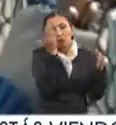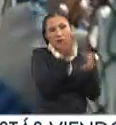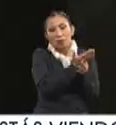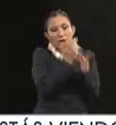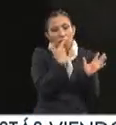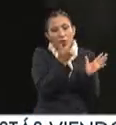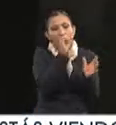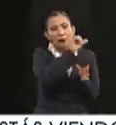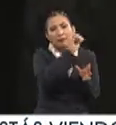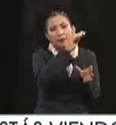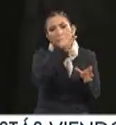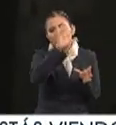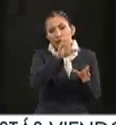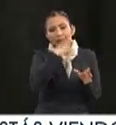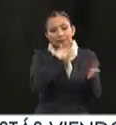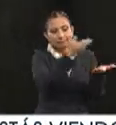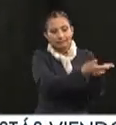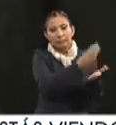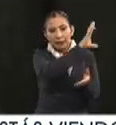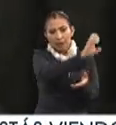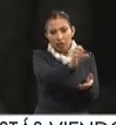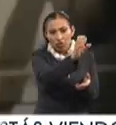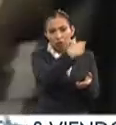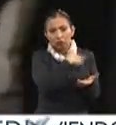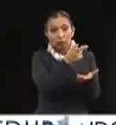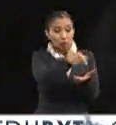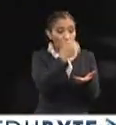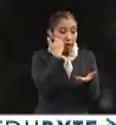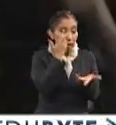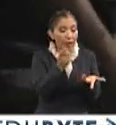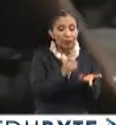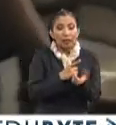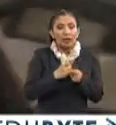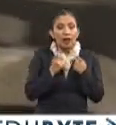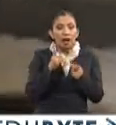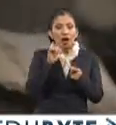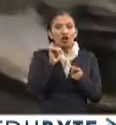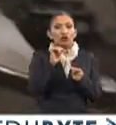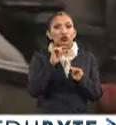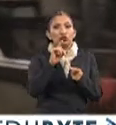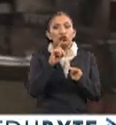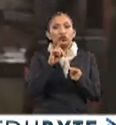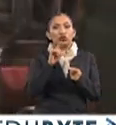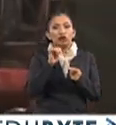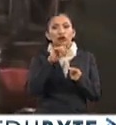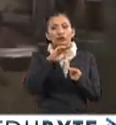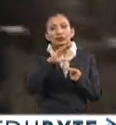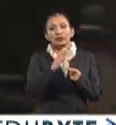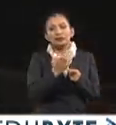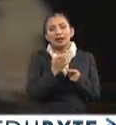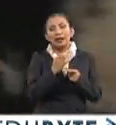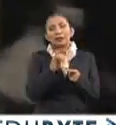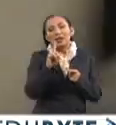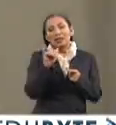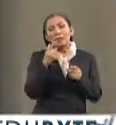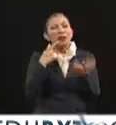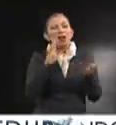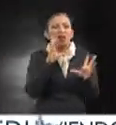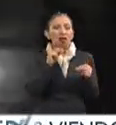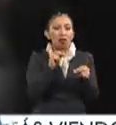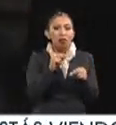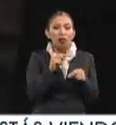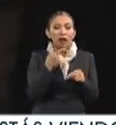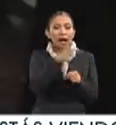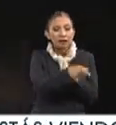de opción múltiple la que presentan los 500. O sea, ¿quién dirigió la Dolce Vita? Ah, pues a lo mejor tal. Podría ser, pero digamos,